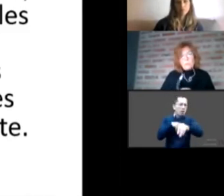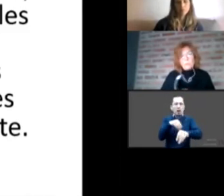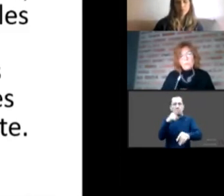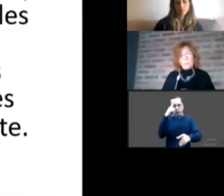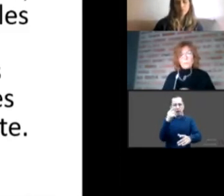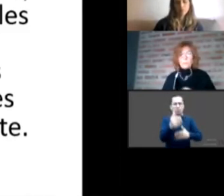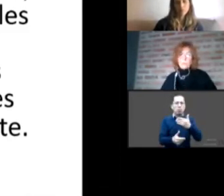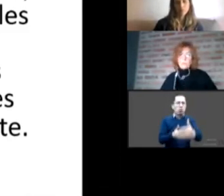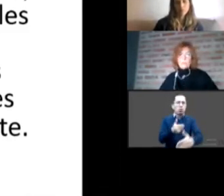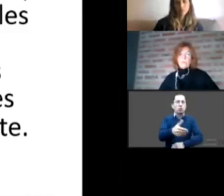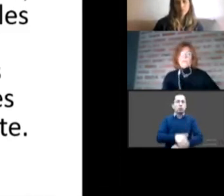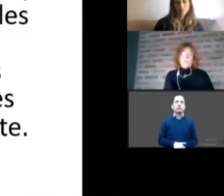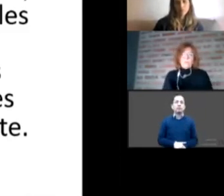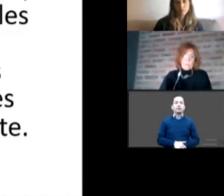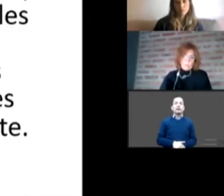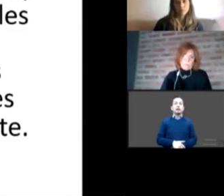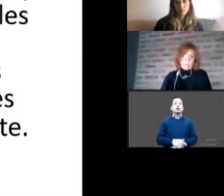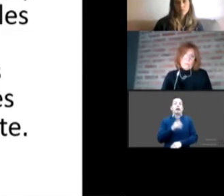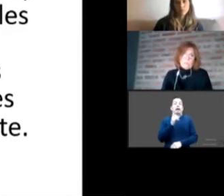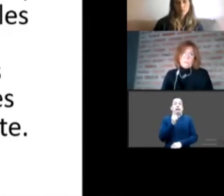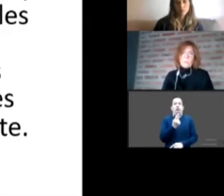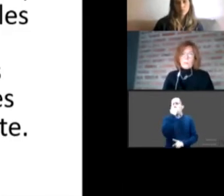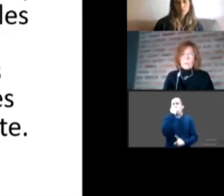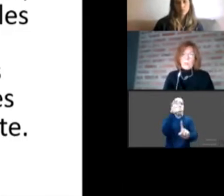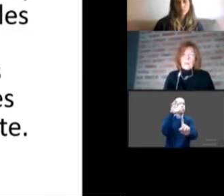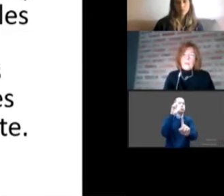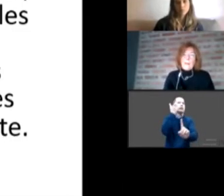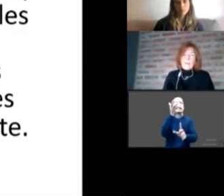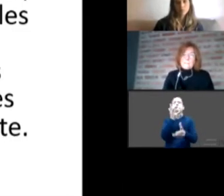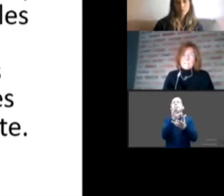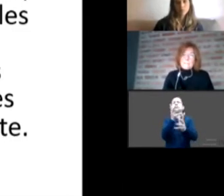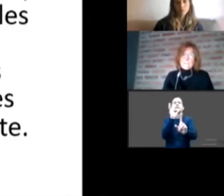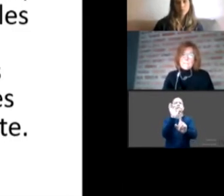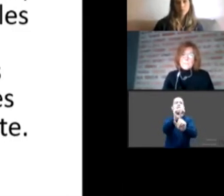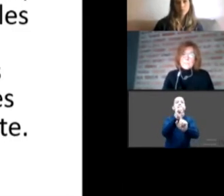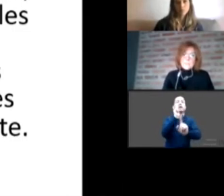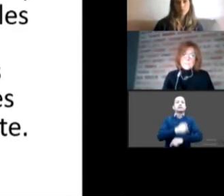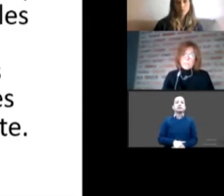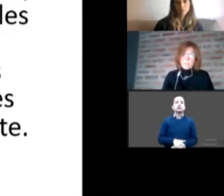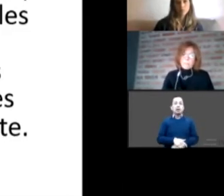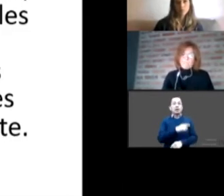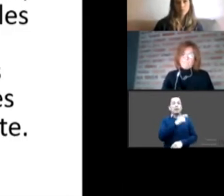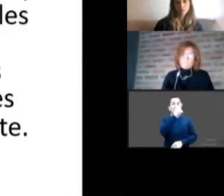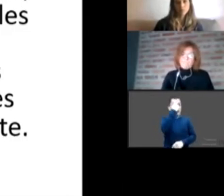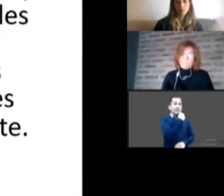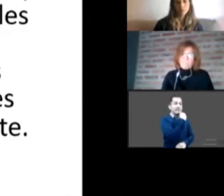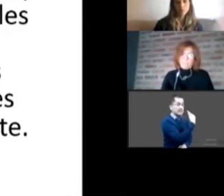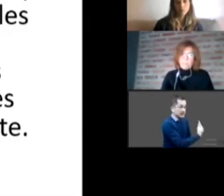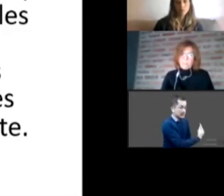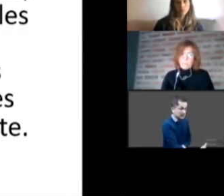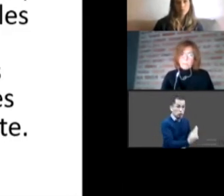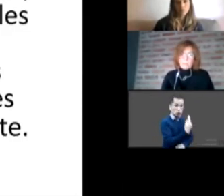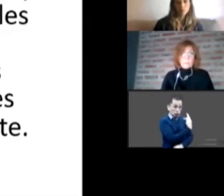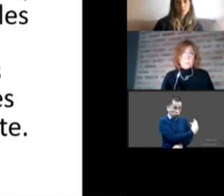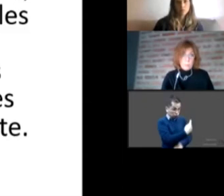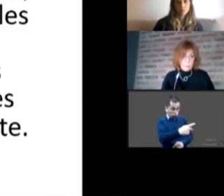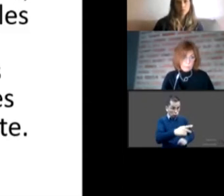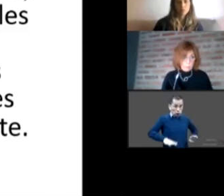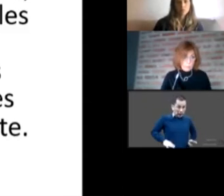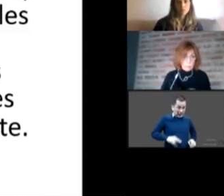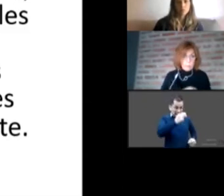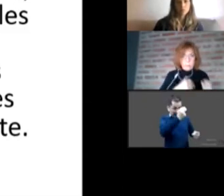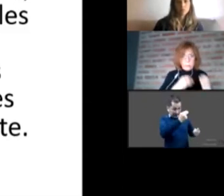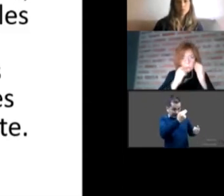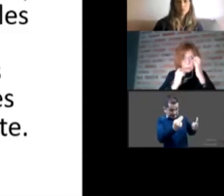competencias parentales y las necesidades infantiles. Esto implica muchísimos desafíos.